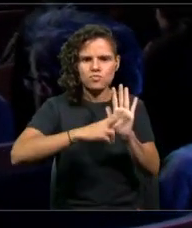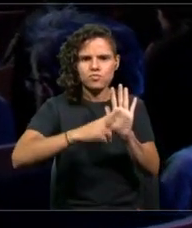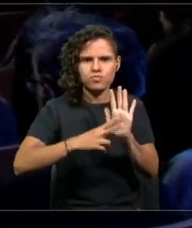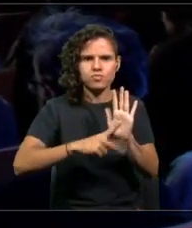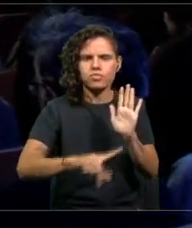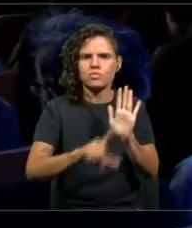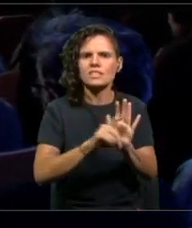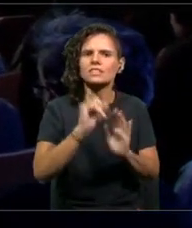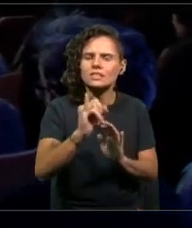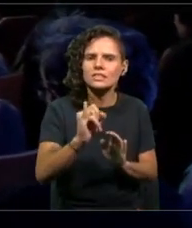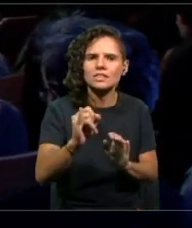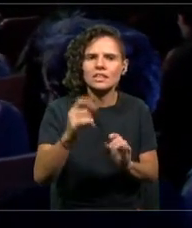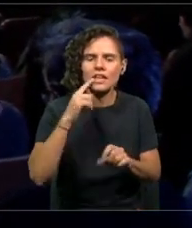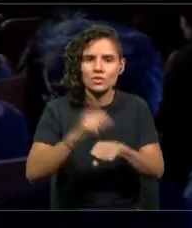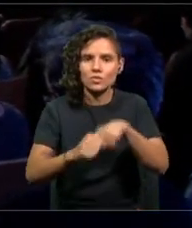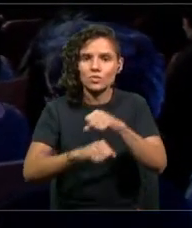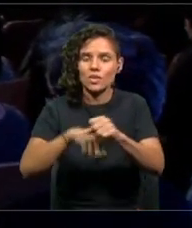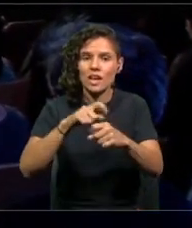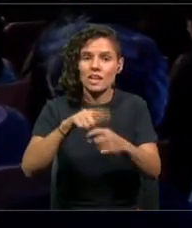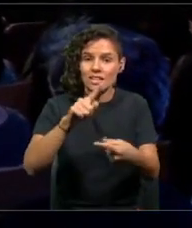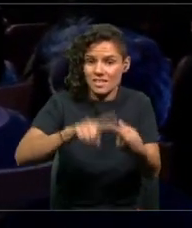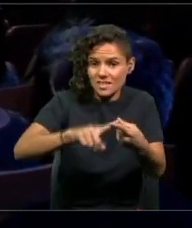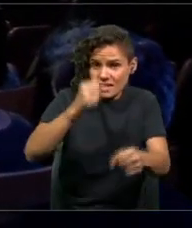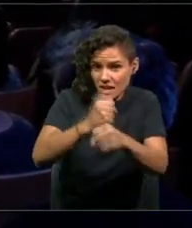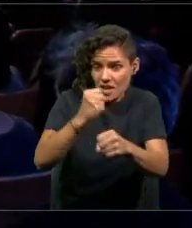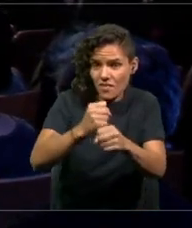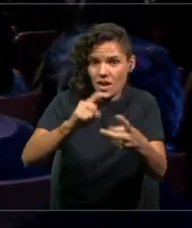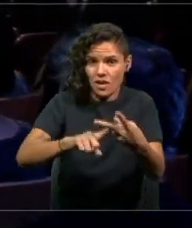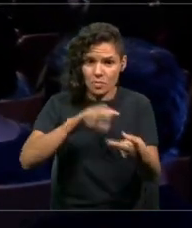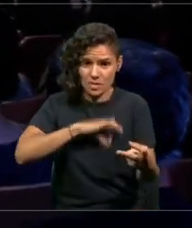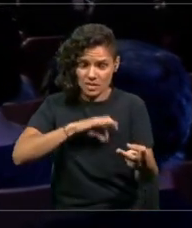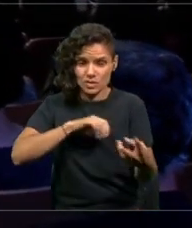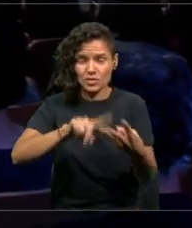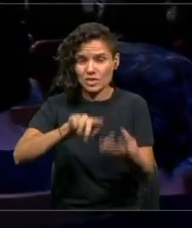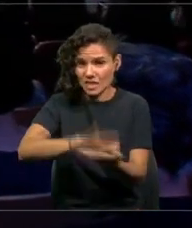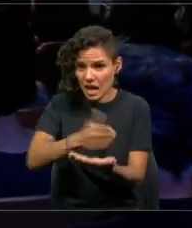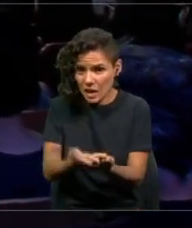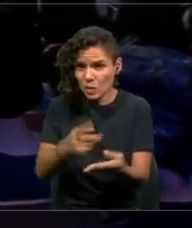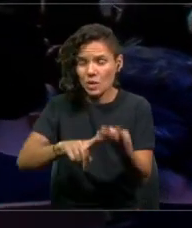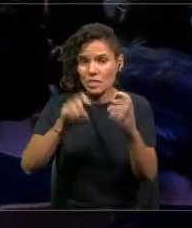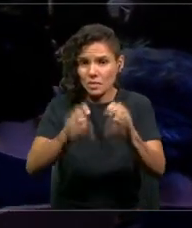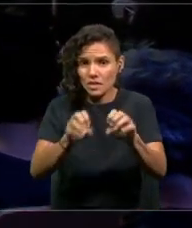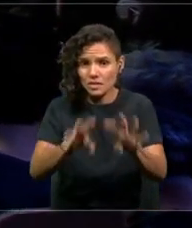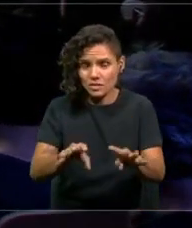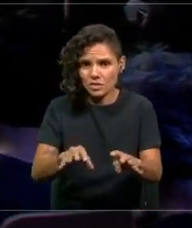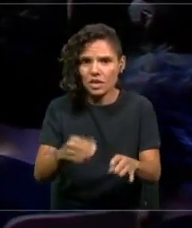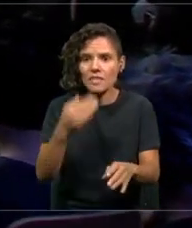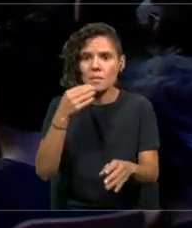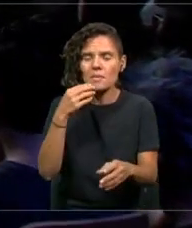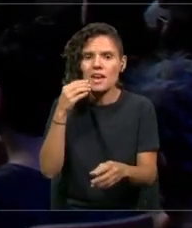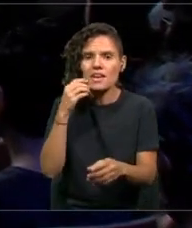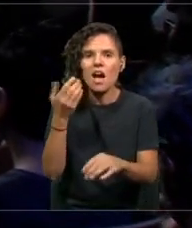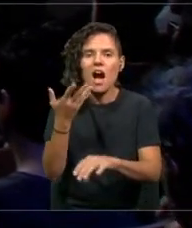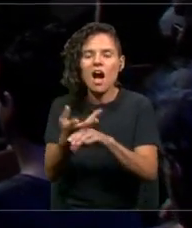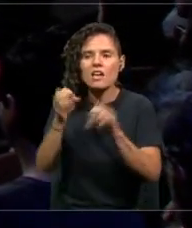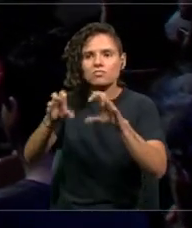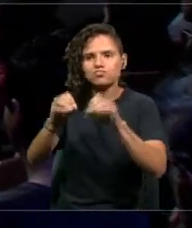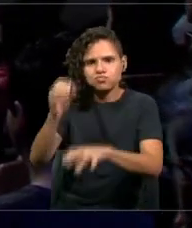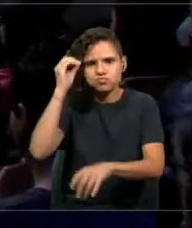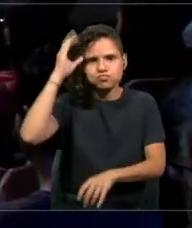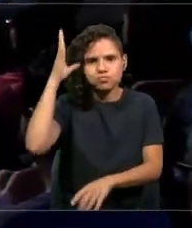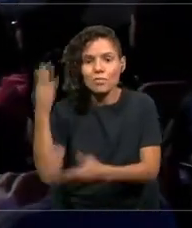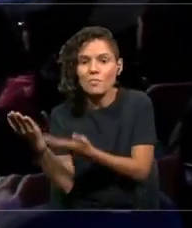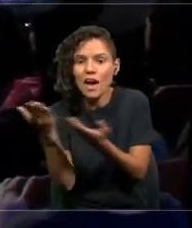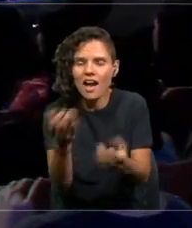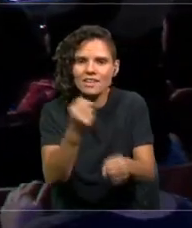trabajo, pensiones, salud, educación, formación para el trabajo en los tiempos que vienen